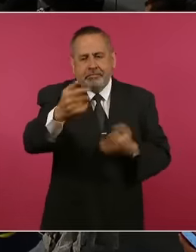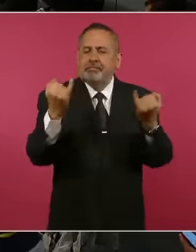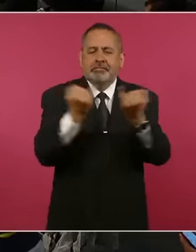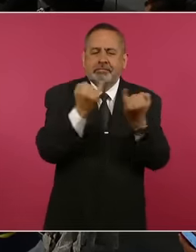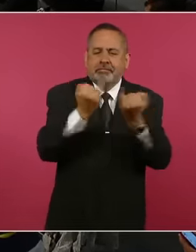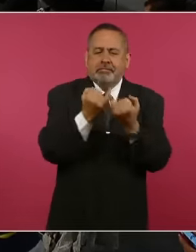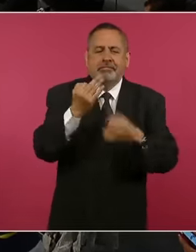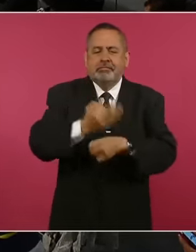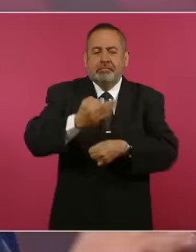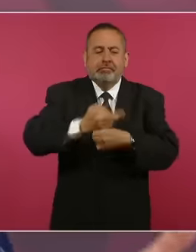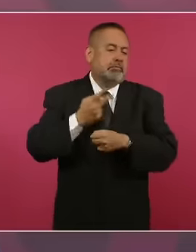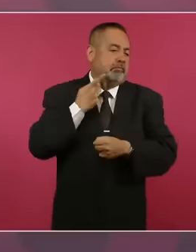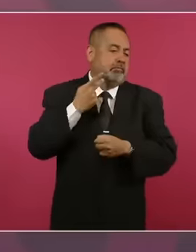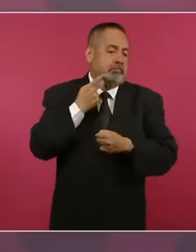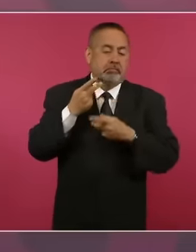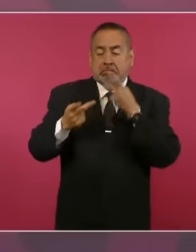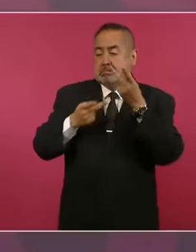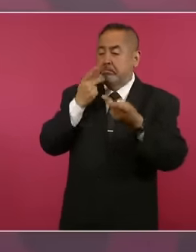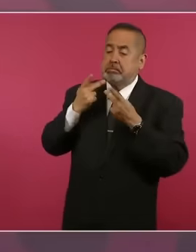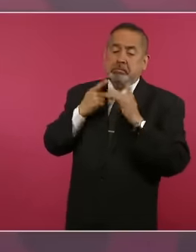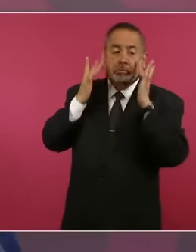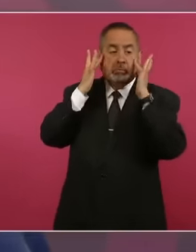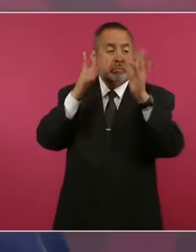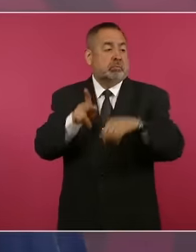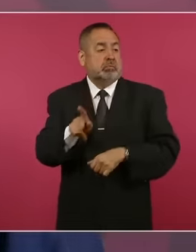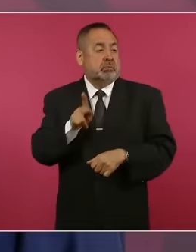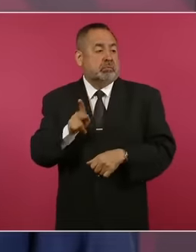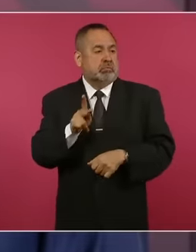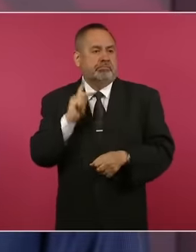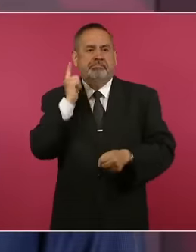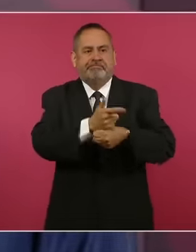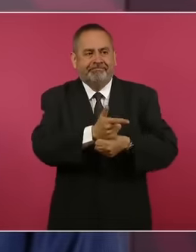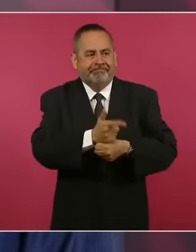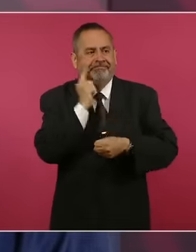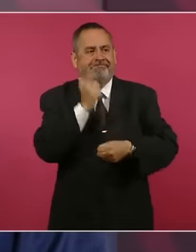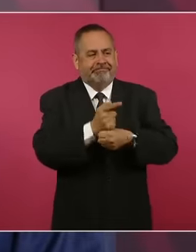Es un gran momento que estamos viviendo.